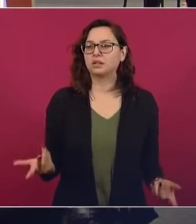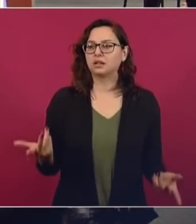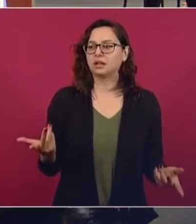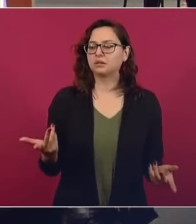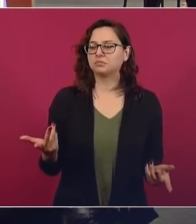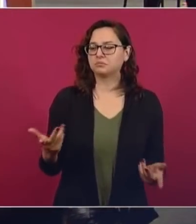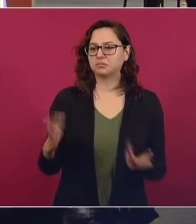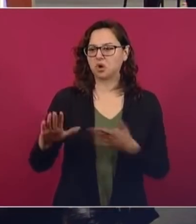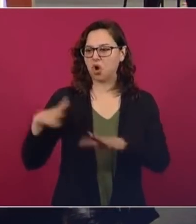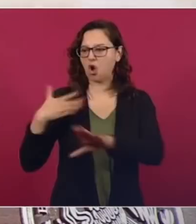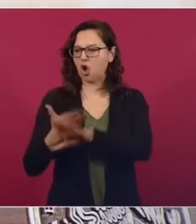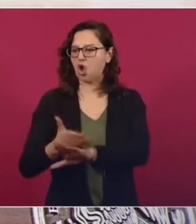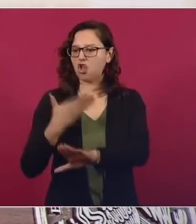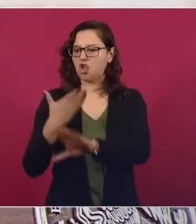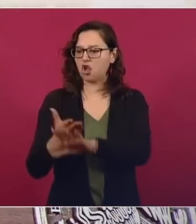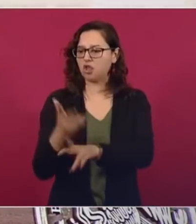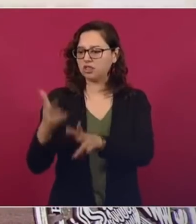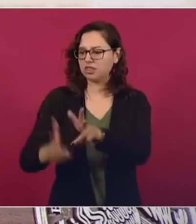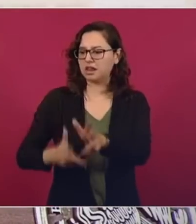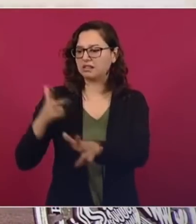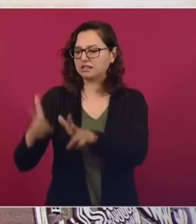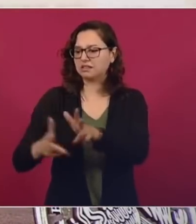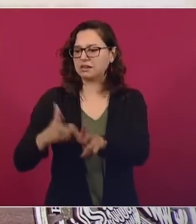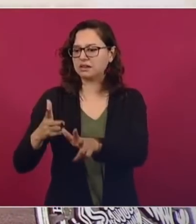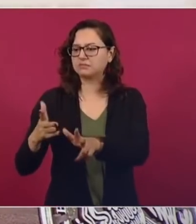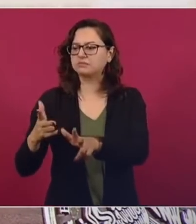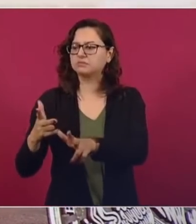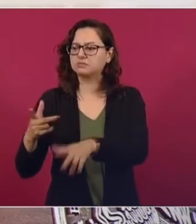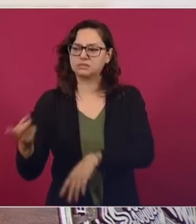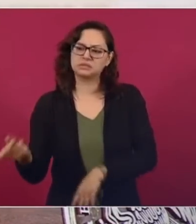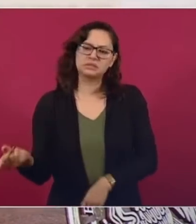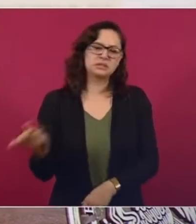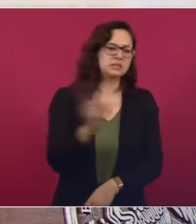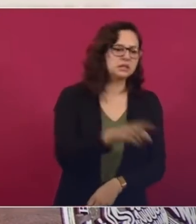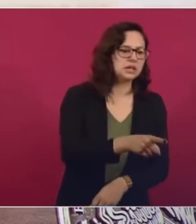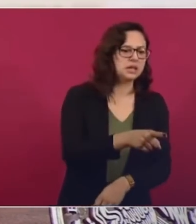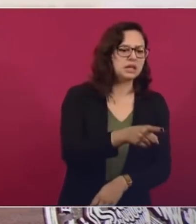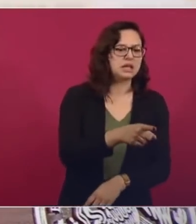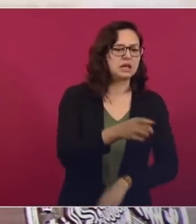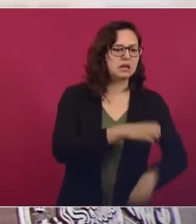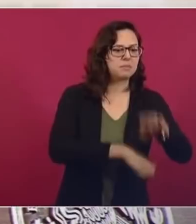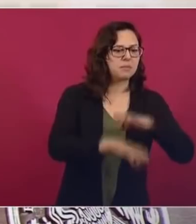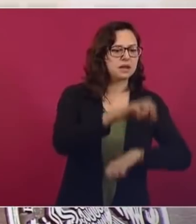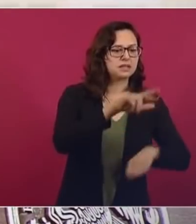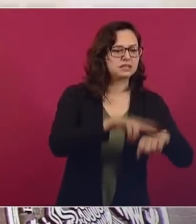pronunciaron en contra de Xcaret,